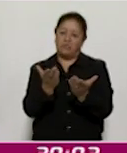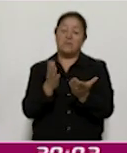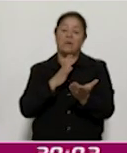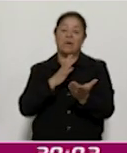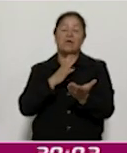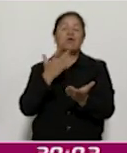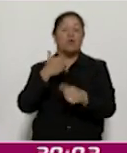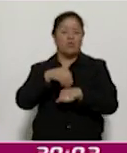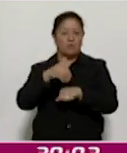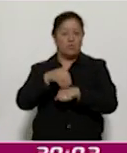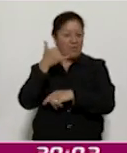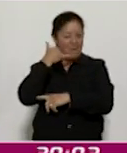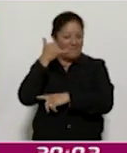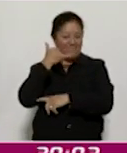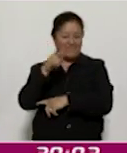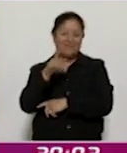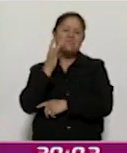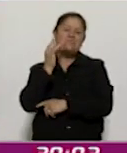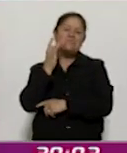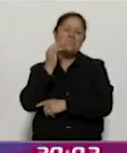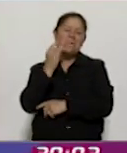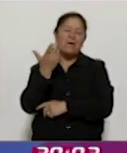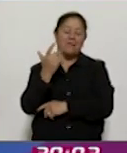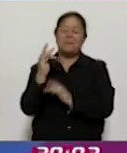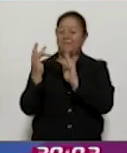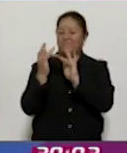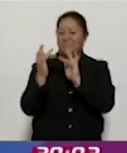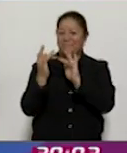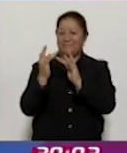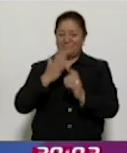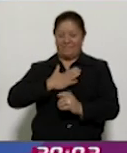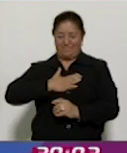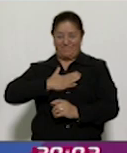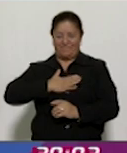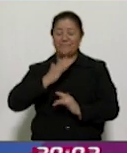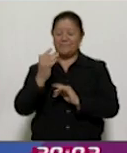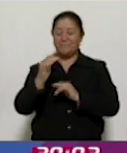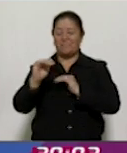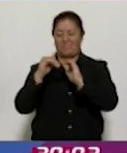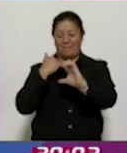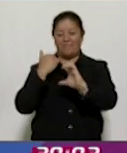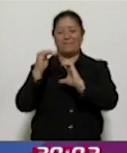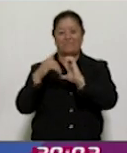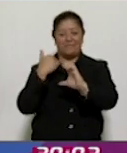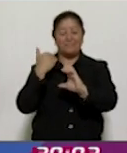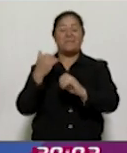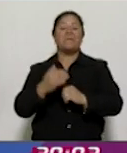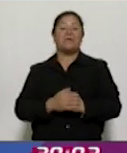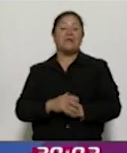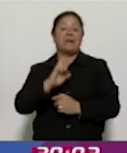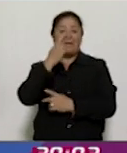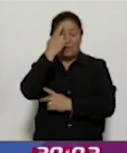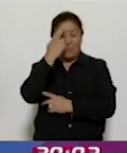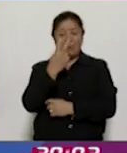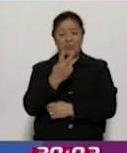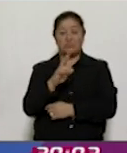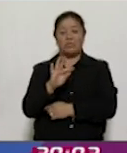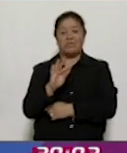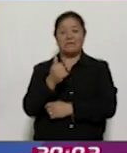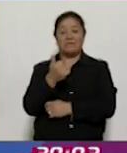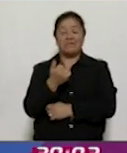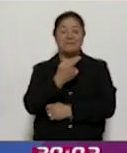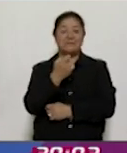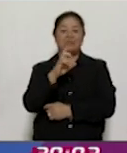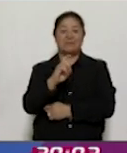número telefónico para que usted tenga contacto con el equipo de información. Recuerde el 246